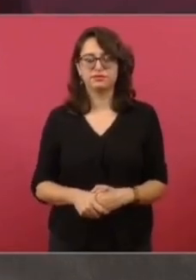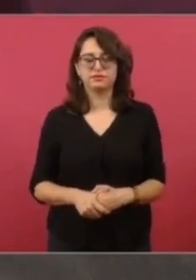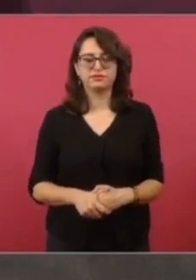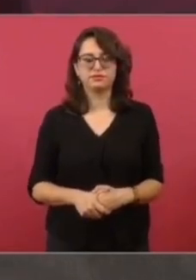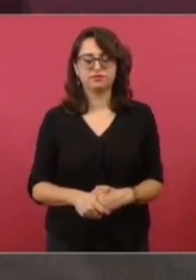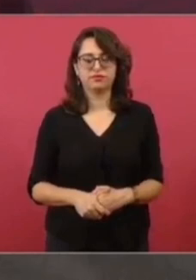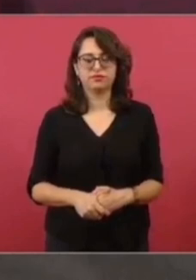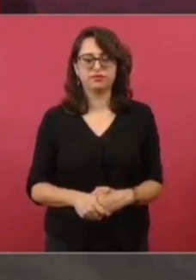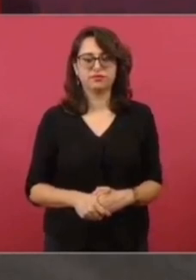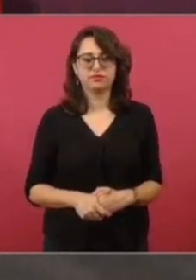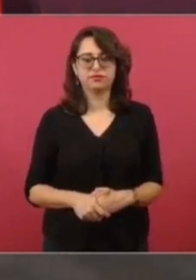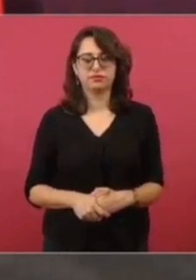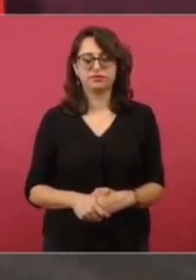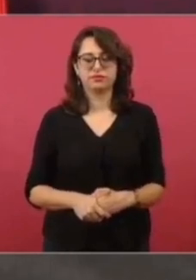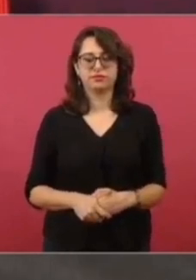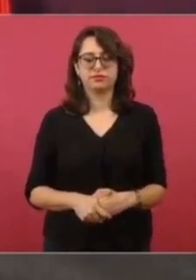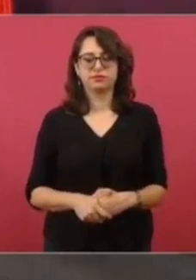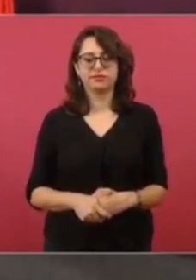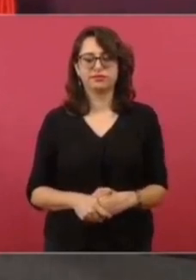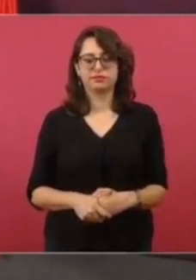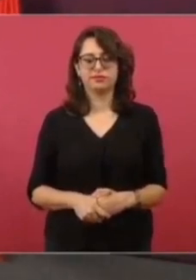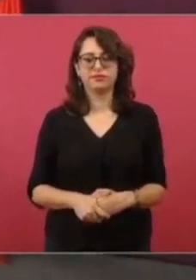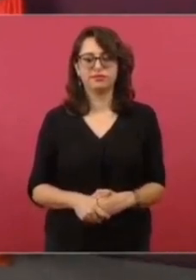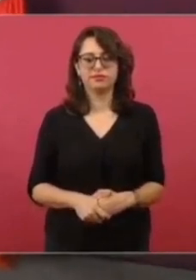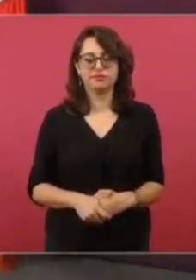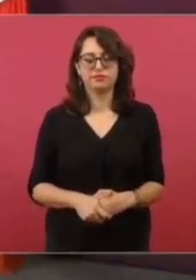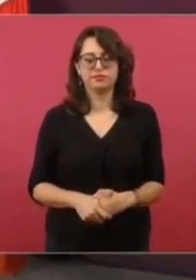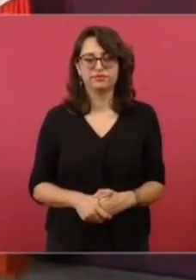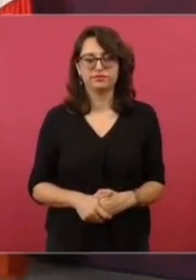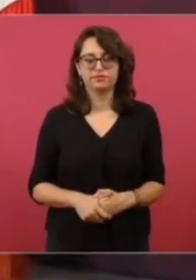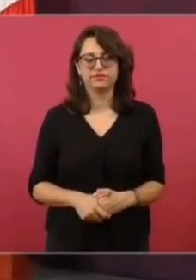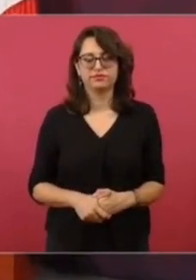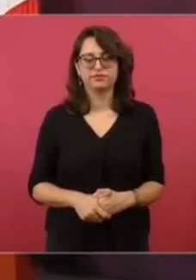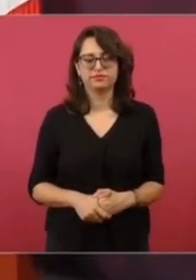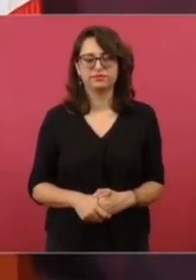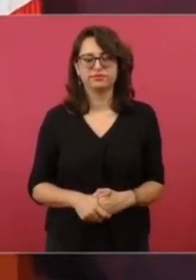entiendes cuando te digo que no? ¿Qué?